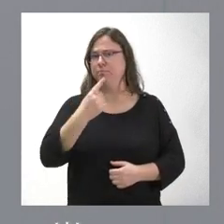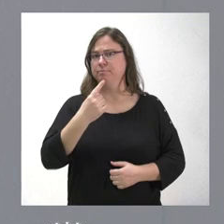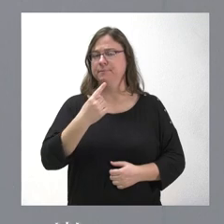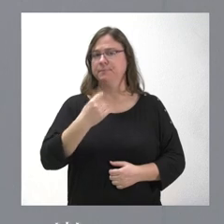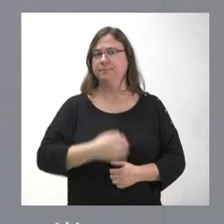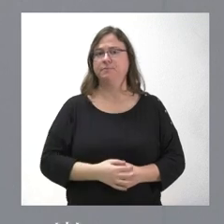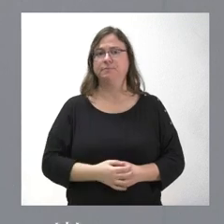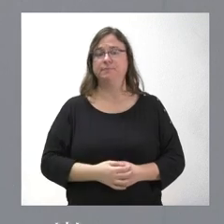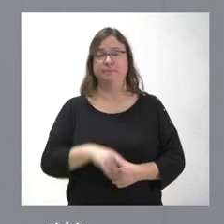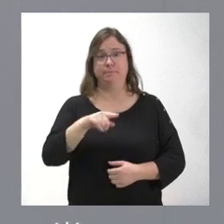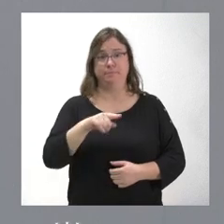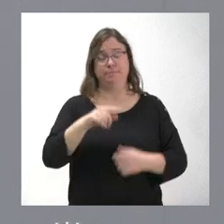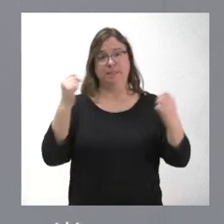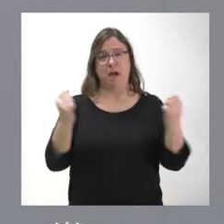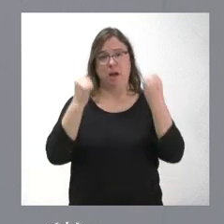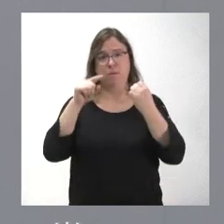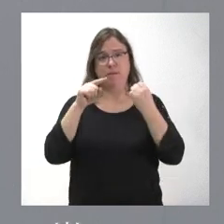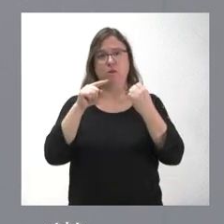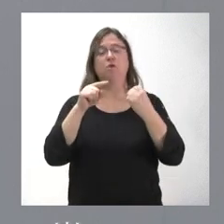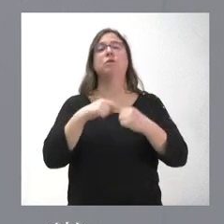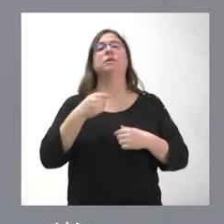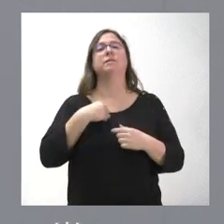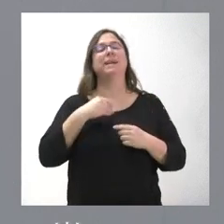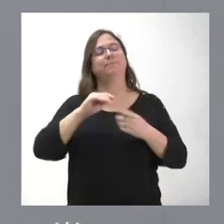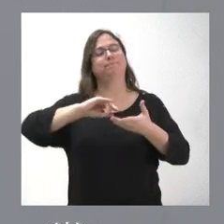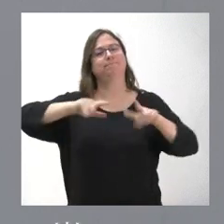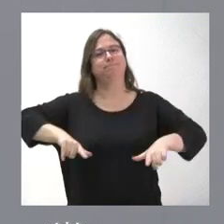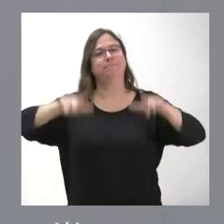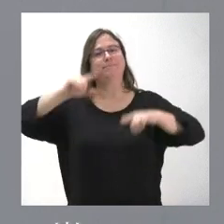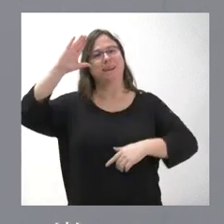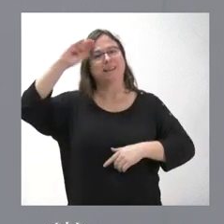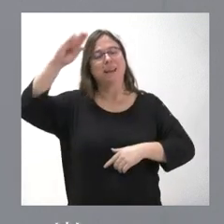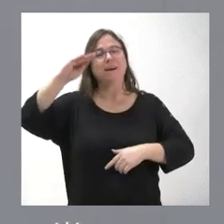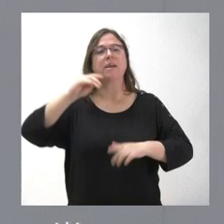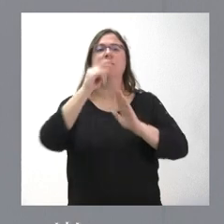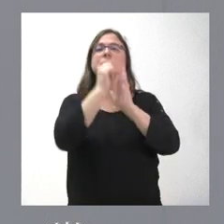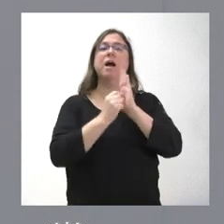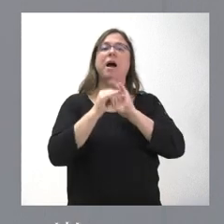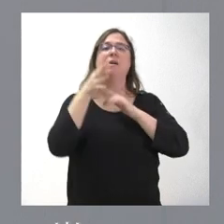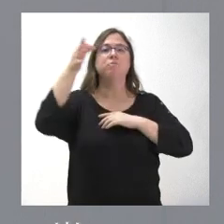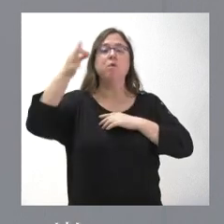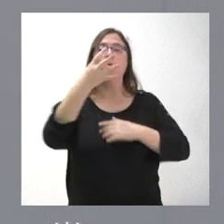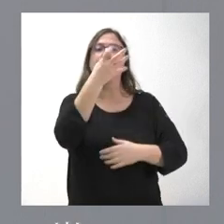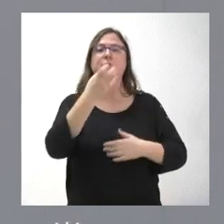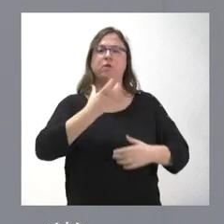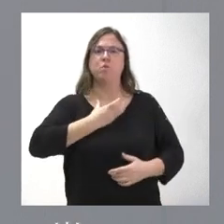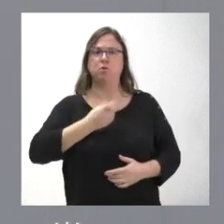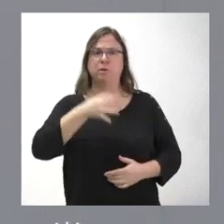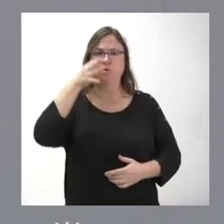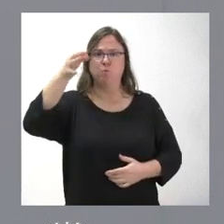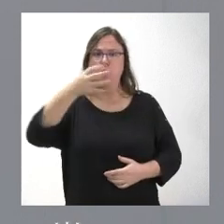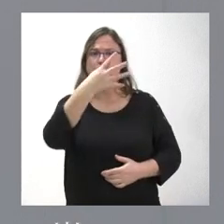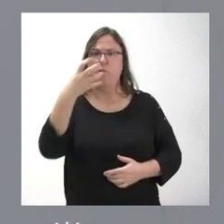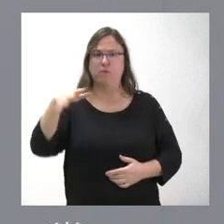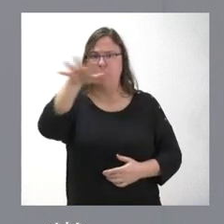esta actuación de monitorización inteligente de parámetros está presente en 400 municipios del medio rural y que,